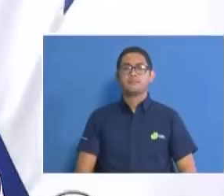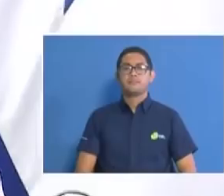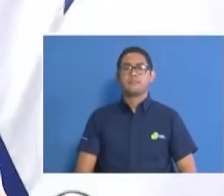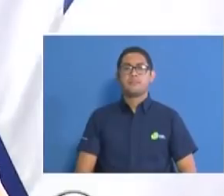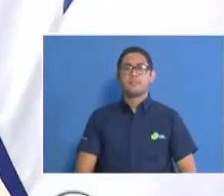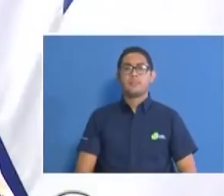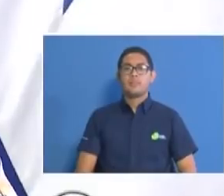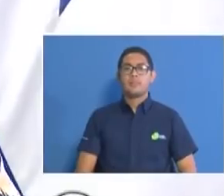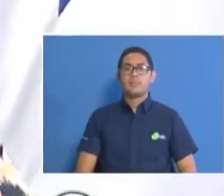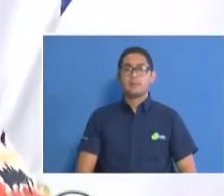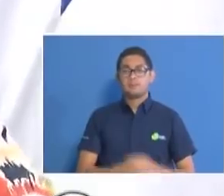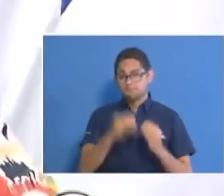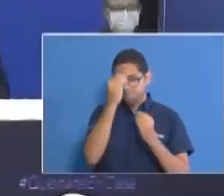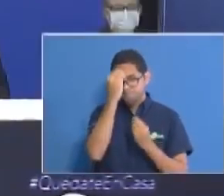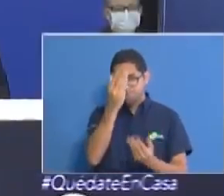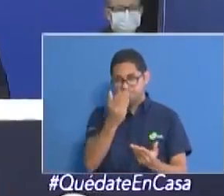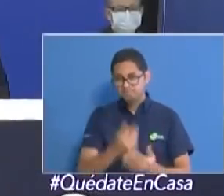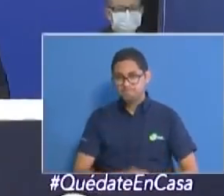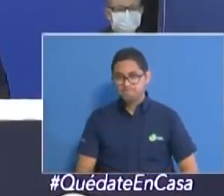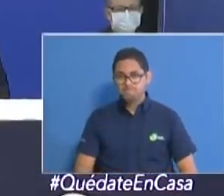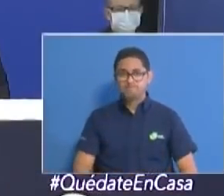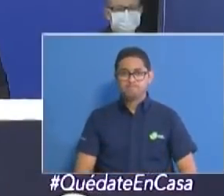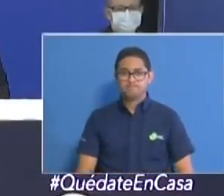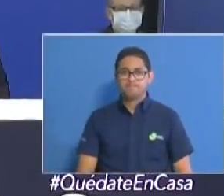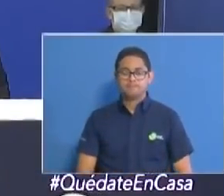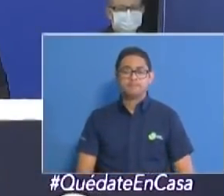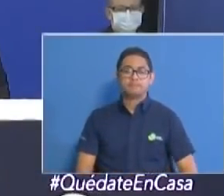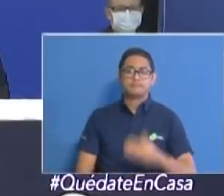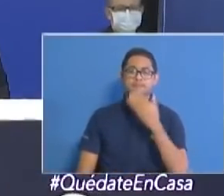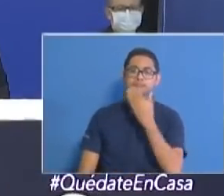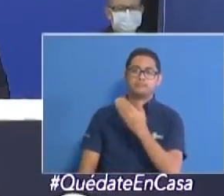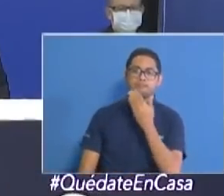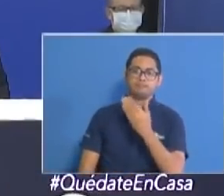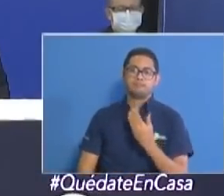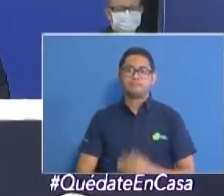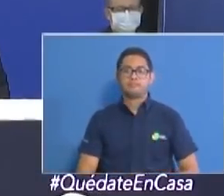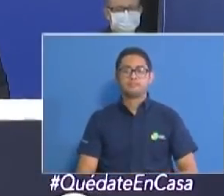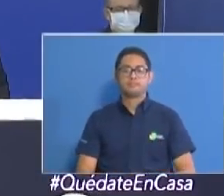Doctora Porcel. Muchas gracias, doctora Moreno.